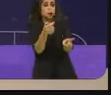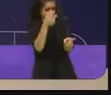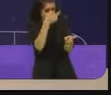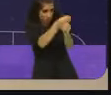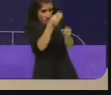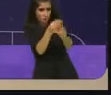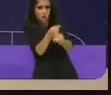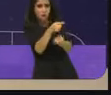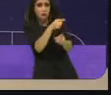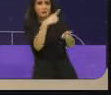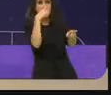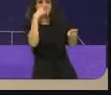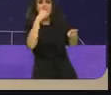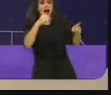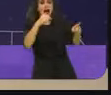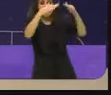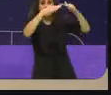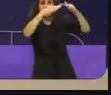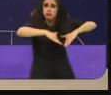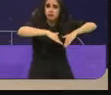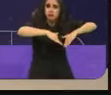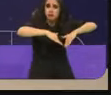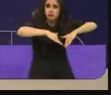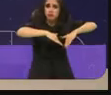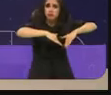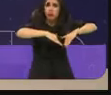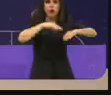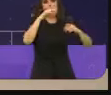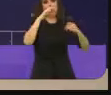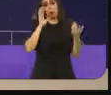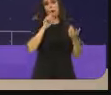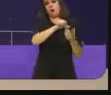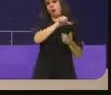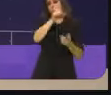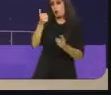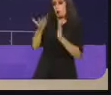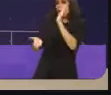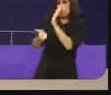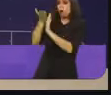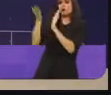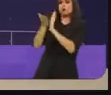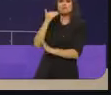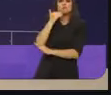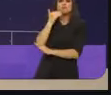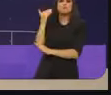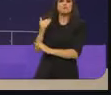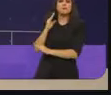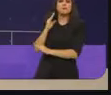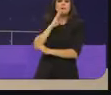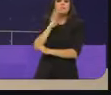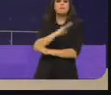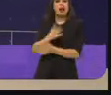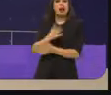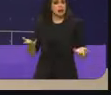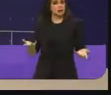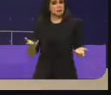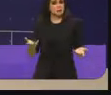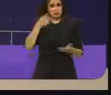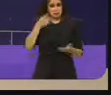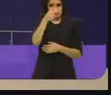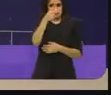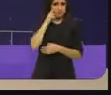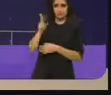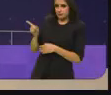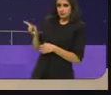se nos cae o bien la estamos construyendo pésimamente mal? ¿Ustedes vean estas